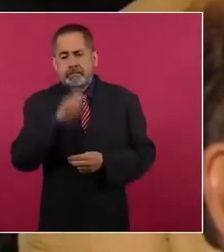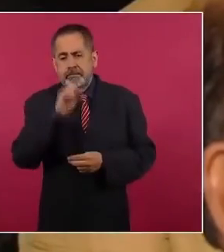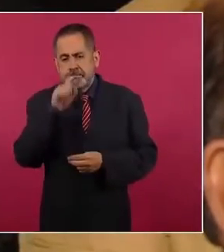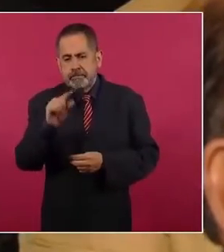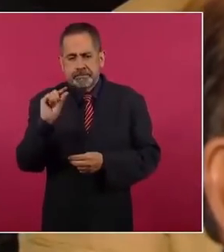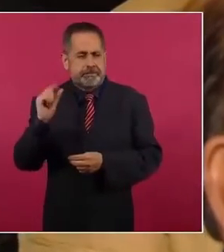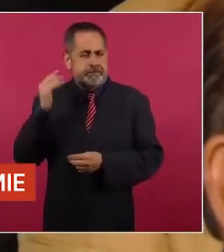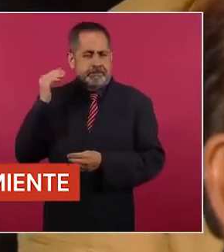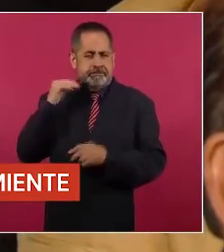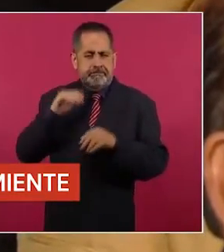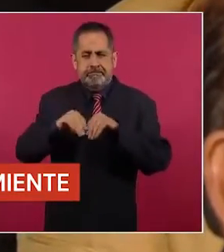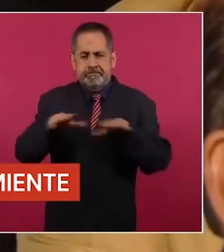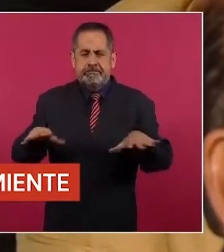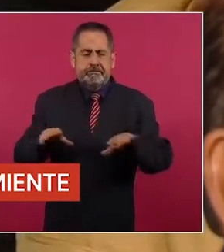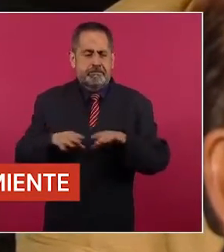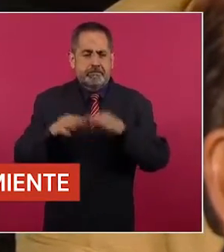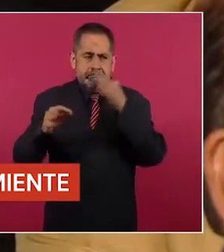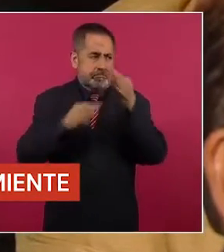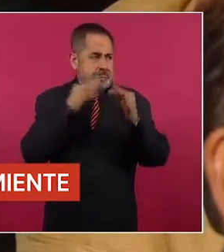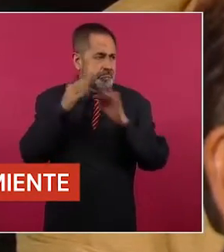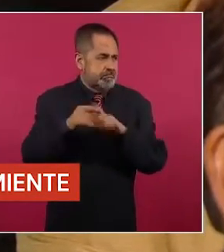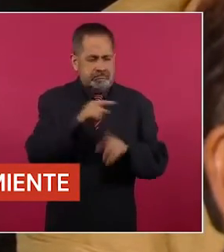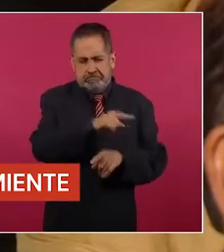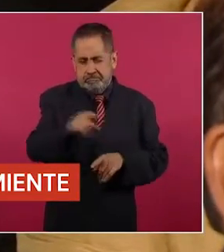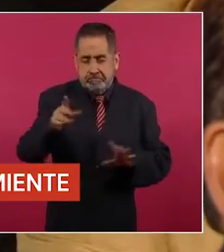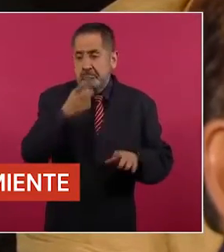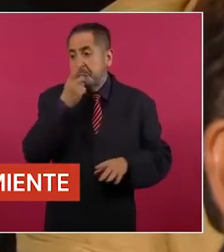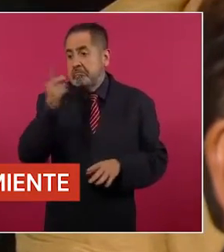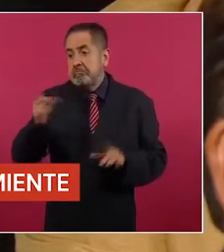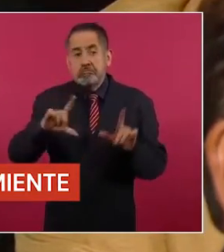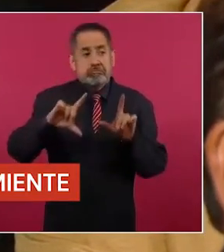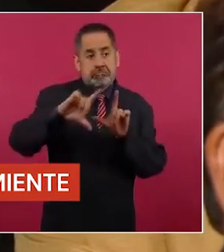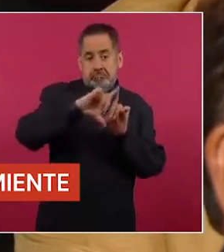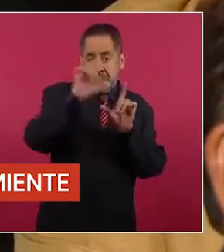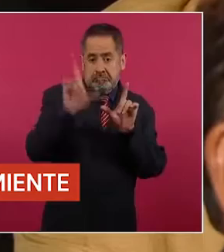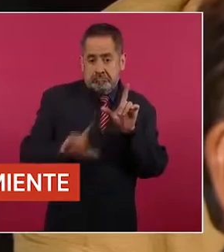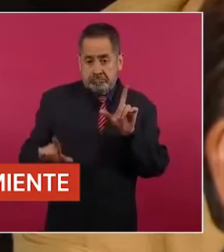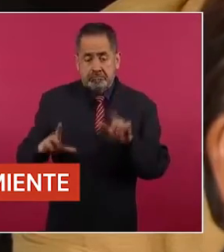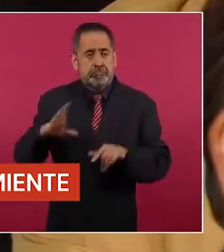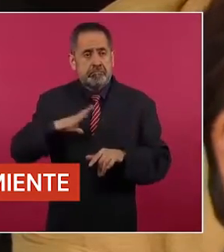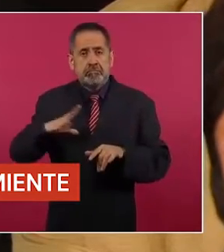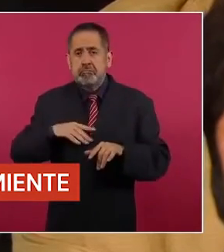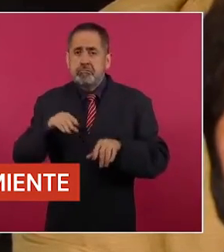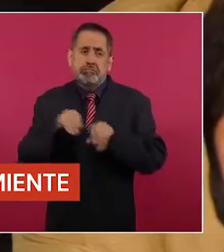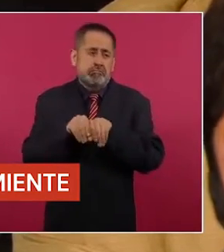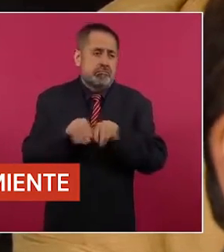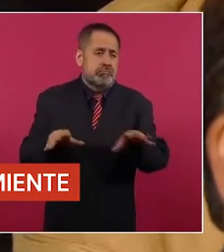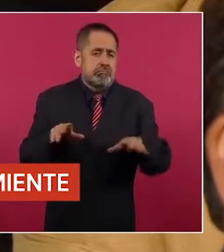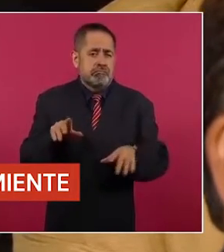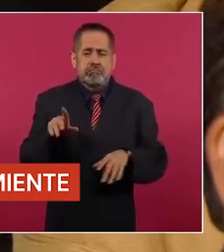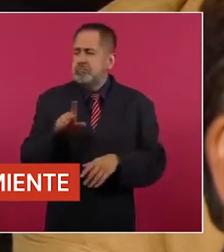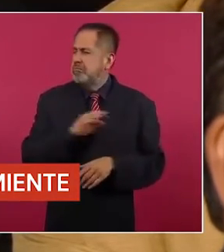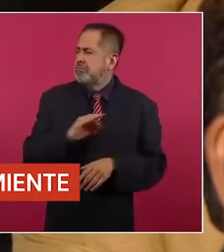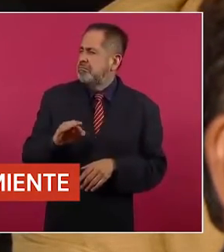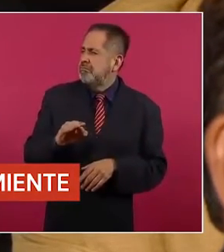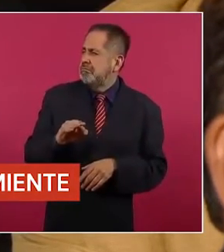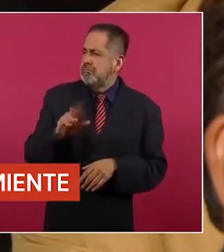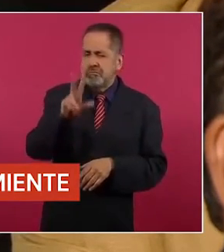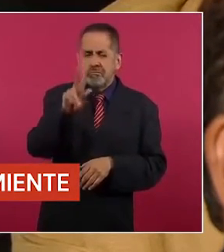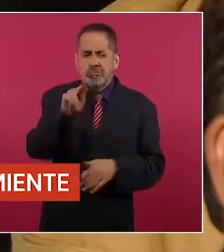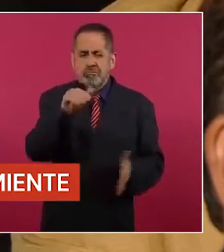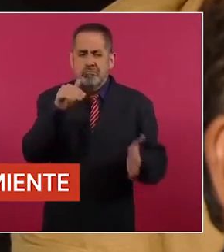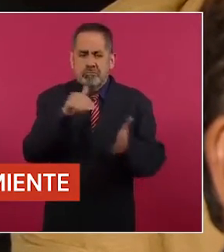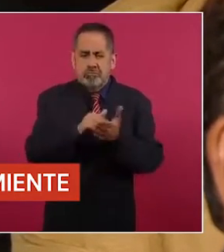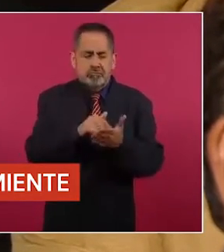Acaban a conocer algunos medios de comunicación que en todo el país había un despliegue de más de 80 mil